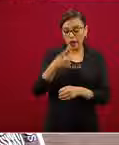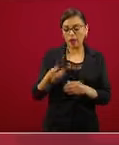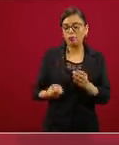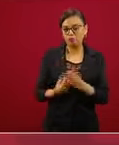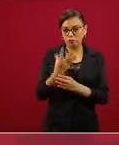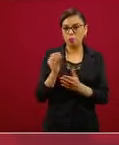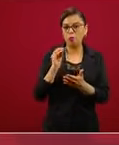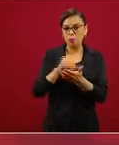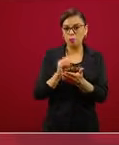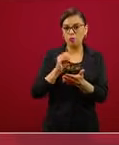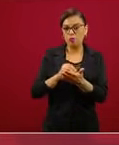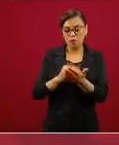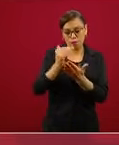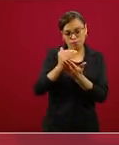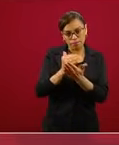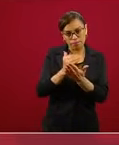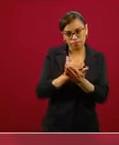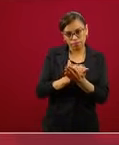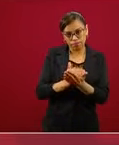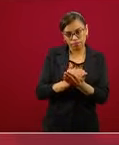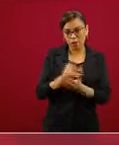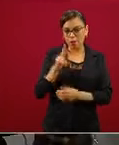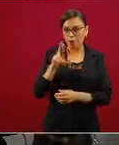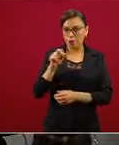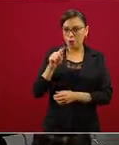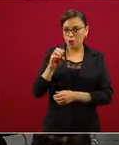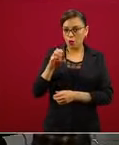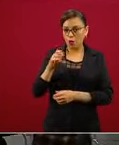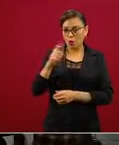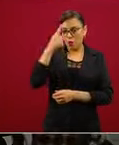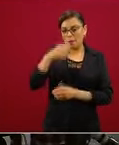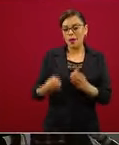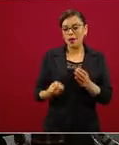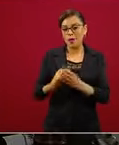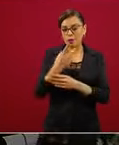atender en esta nueva normalidad. Es todo, presidente.